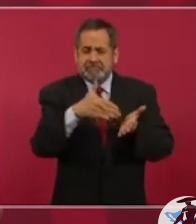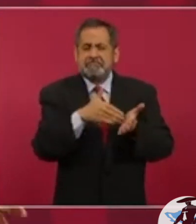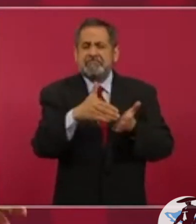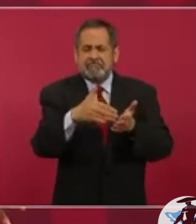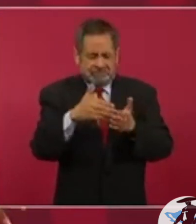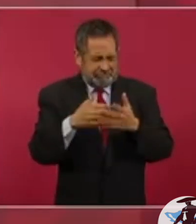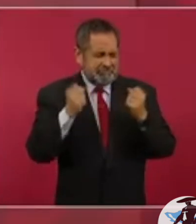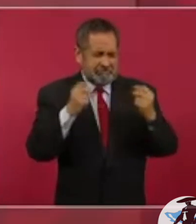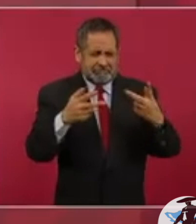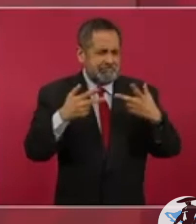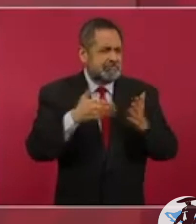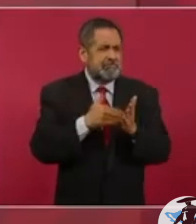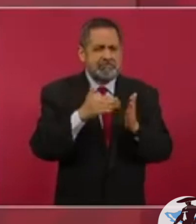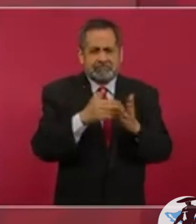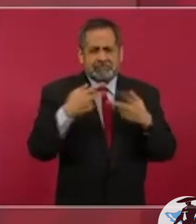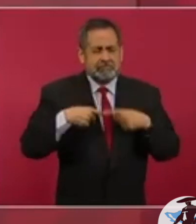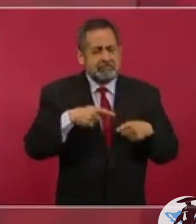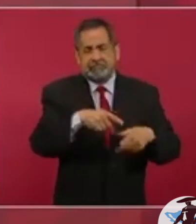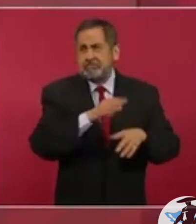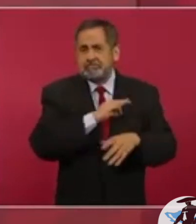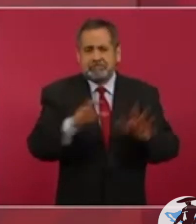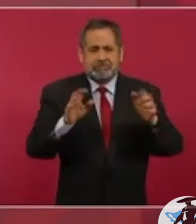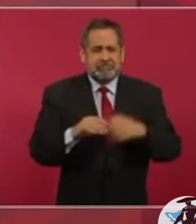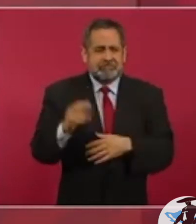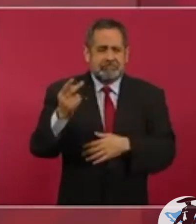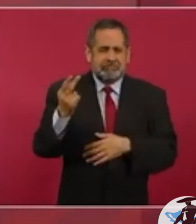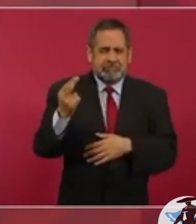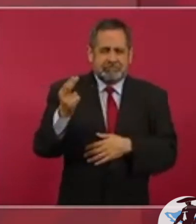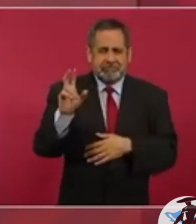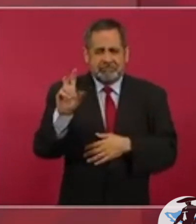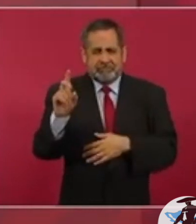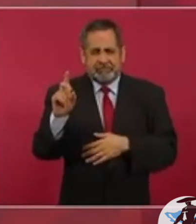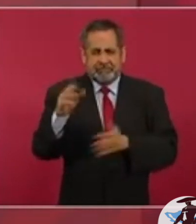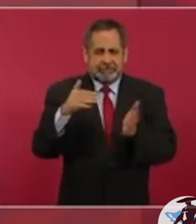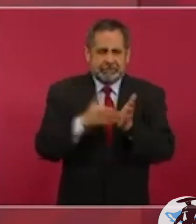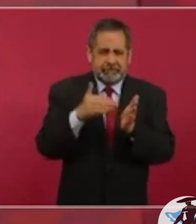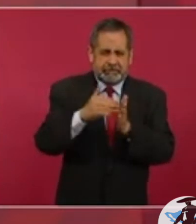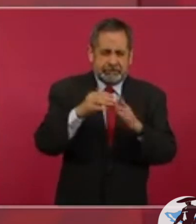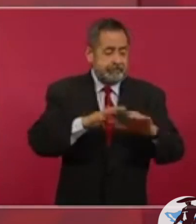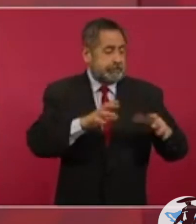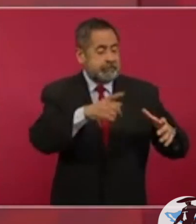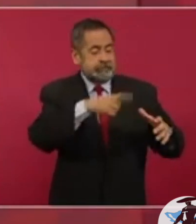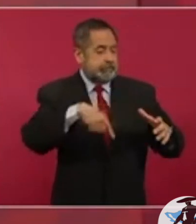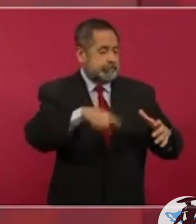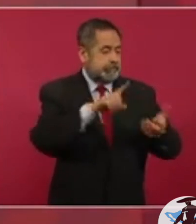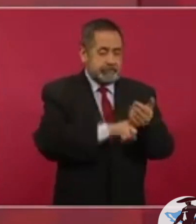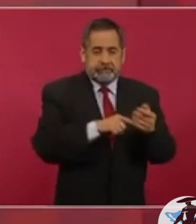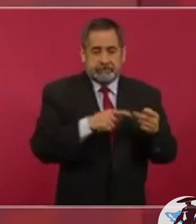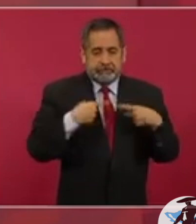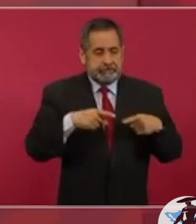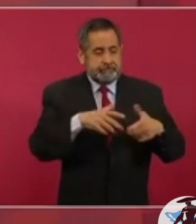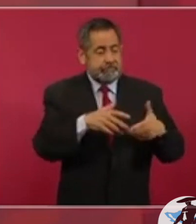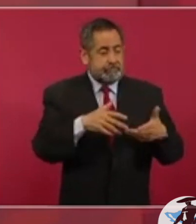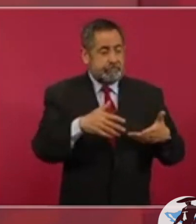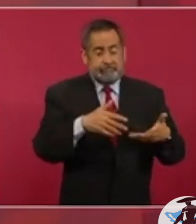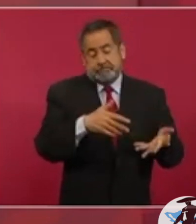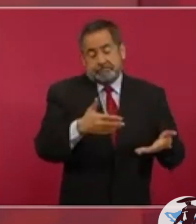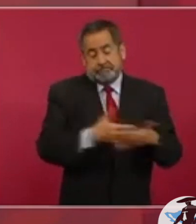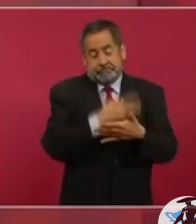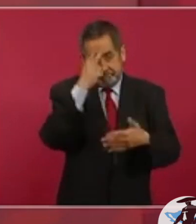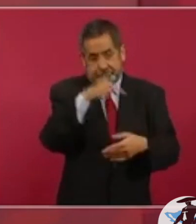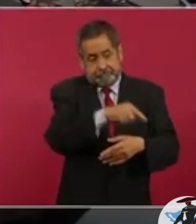son como 25, 30 millones de ciudadanos,